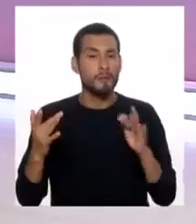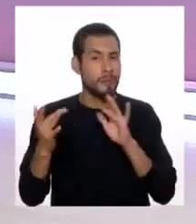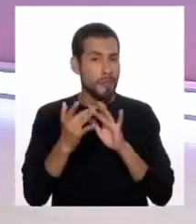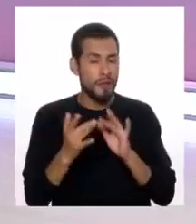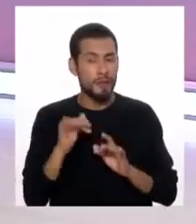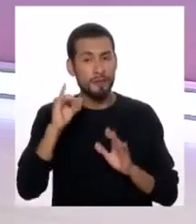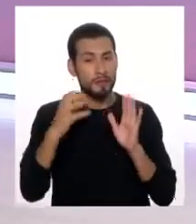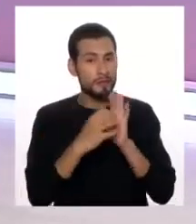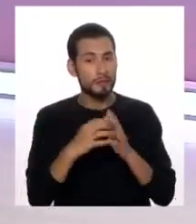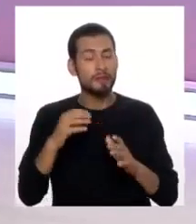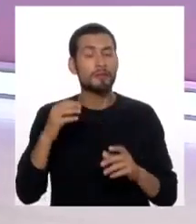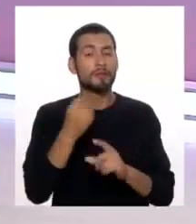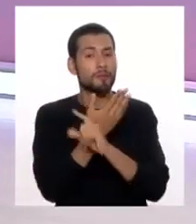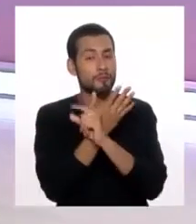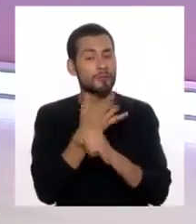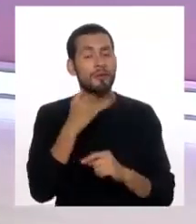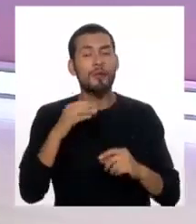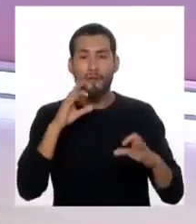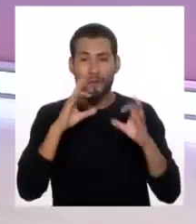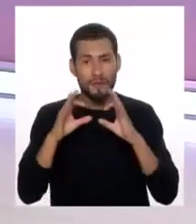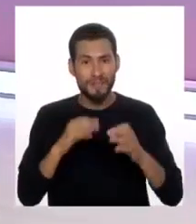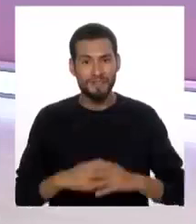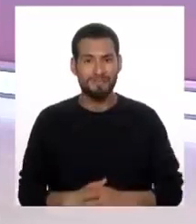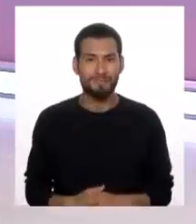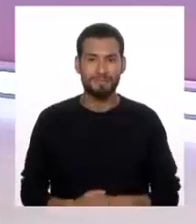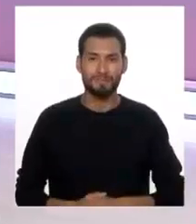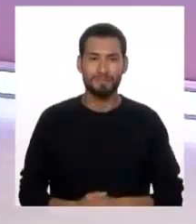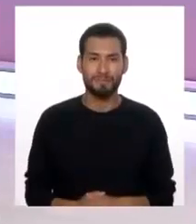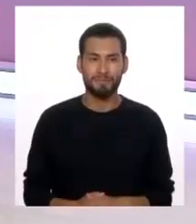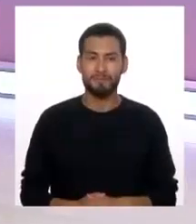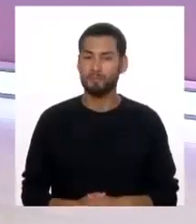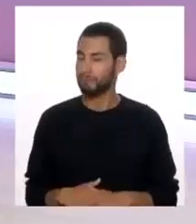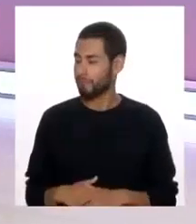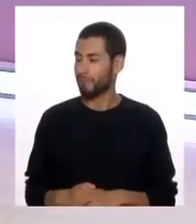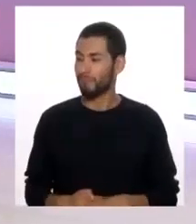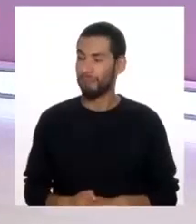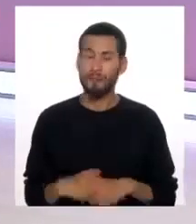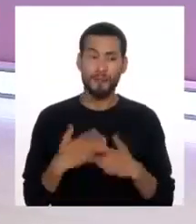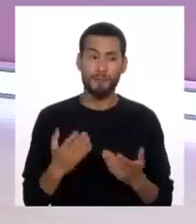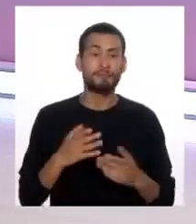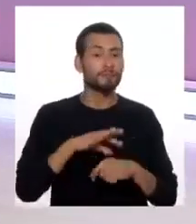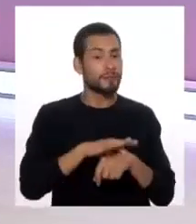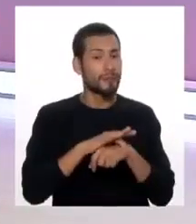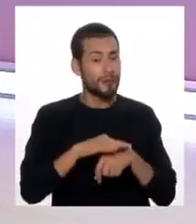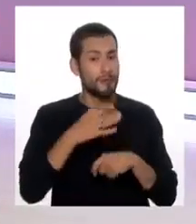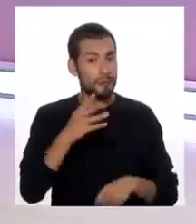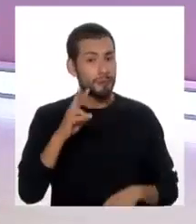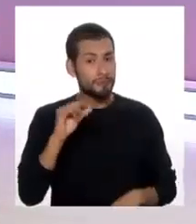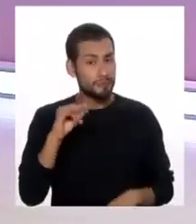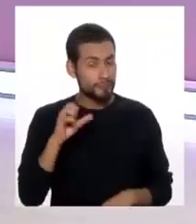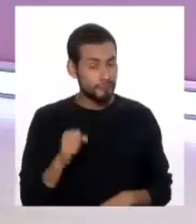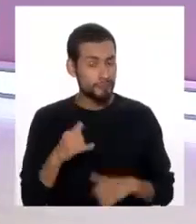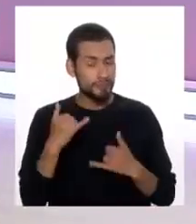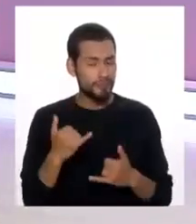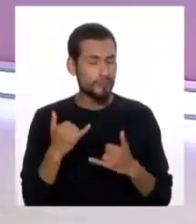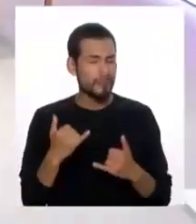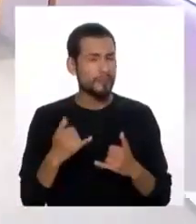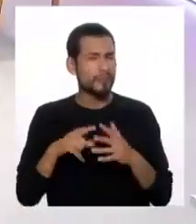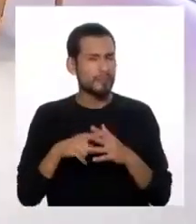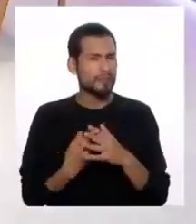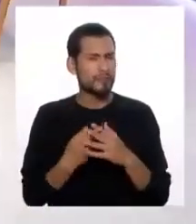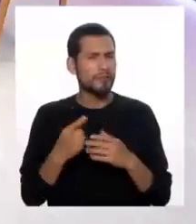al Instagram, Twitter y Facebook. Muy bien, doctor Vargas, vamos a comenzar un poco